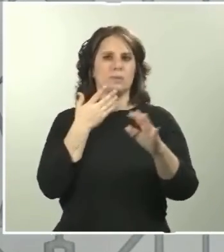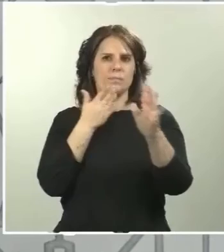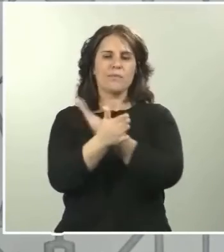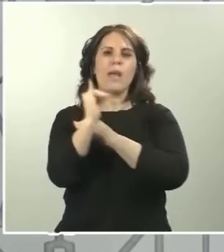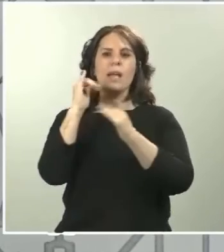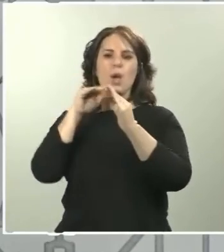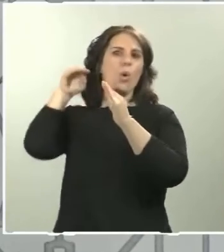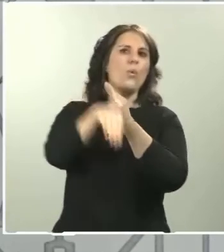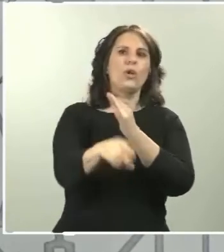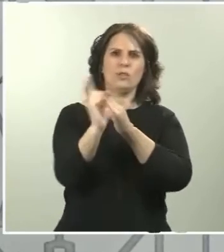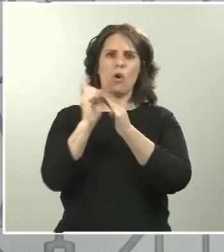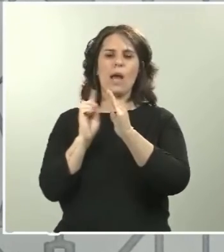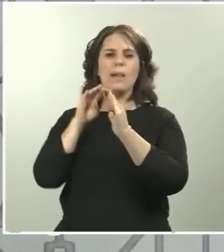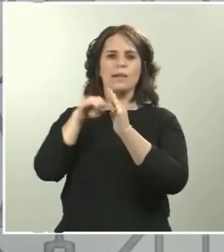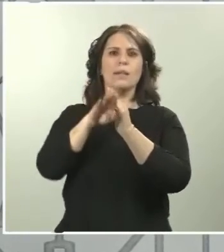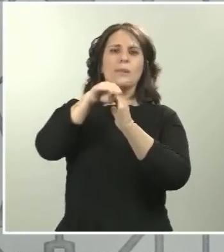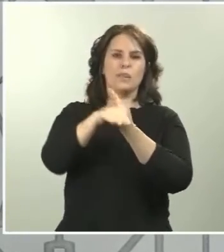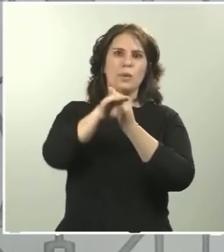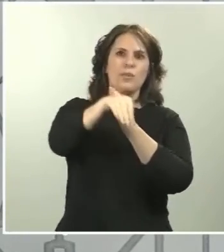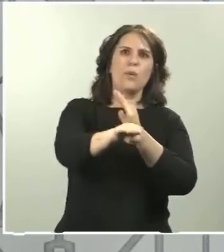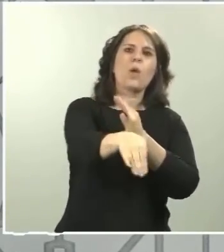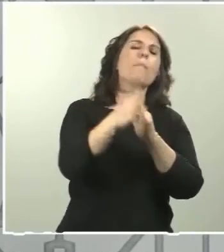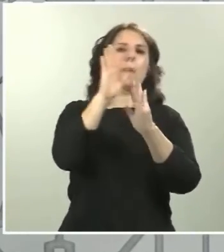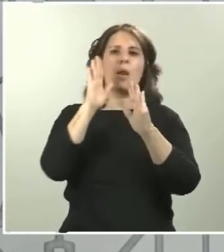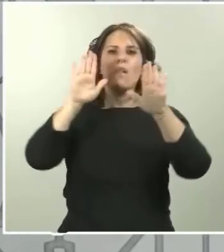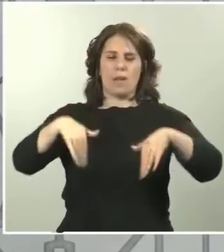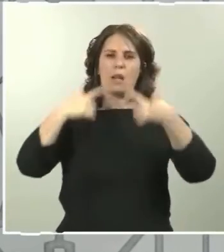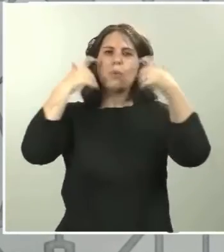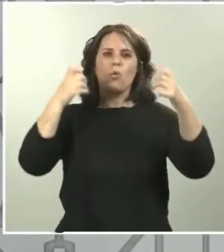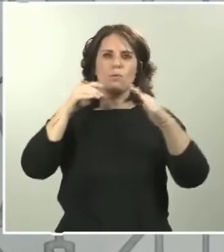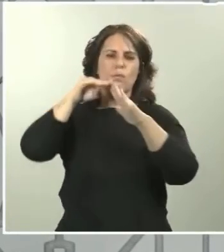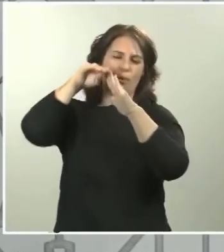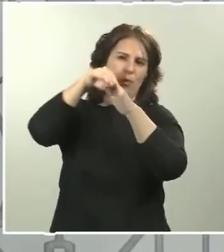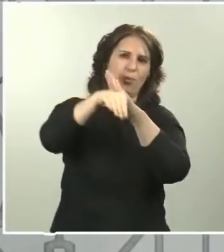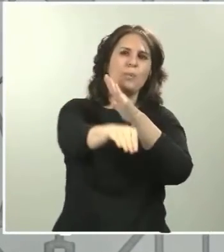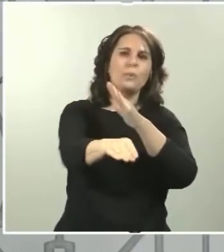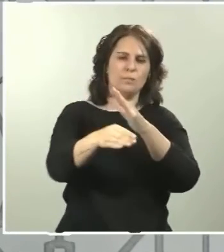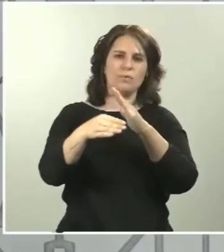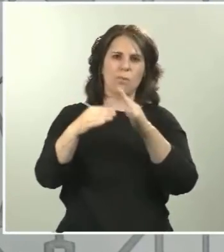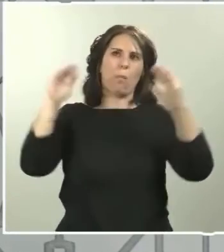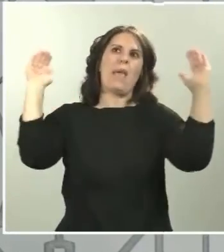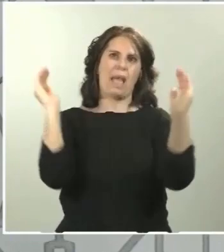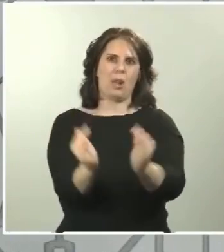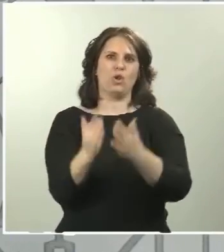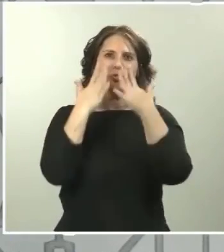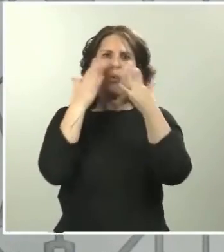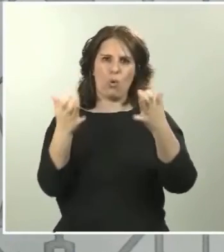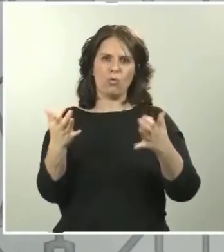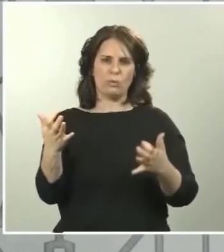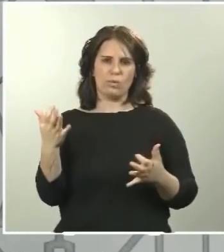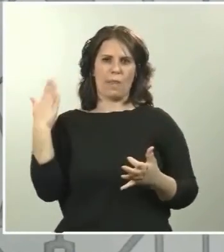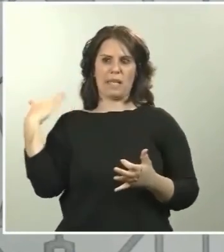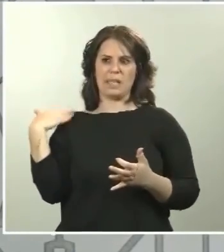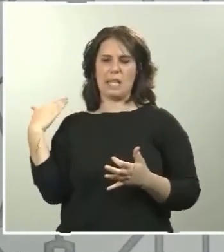altibajos, pero lo hemos ido observando a lo largo de todo el periodo desde que se implementó